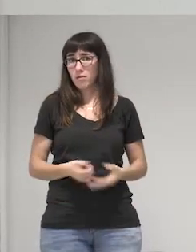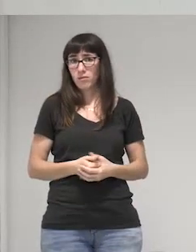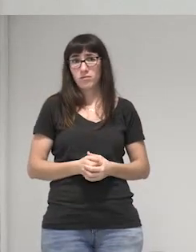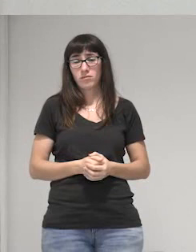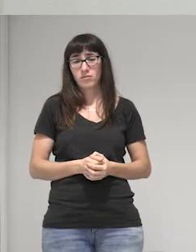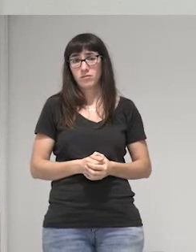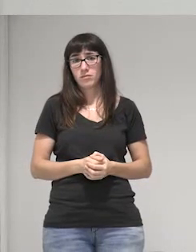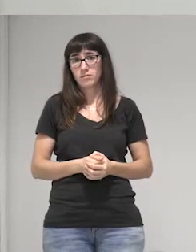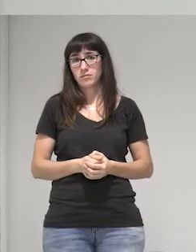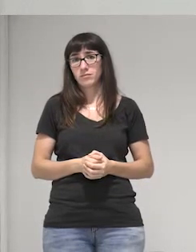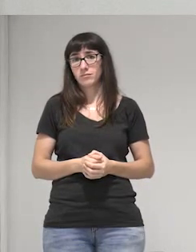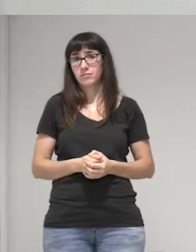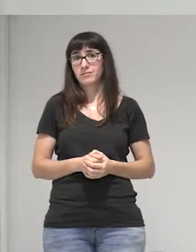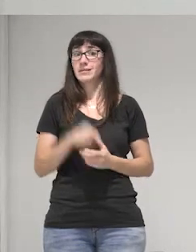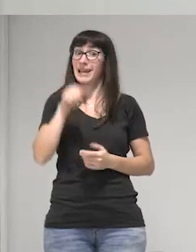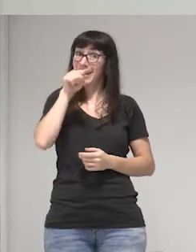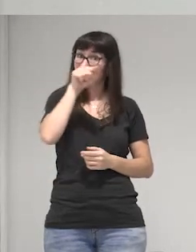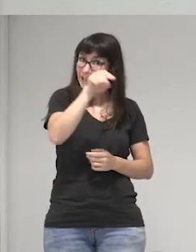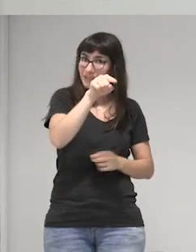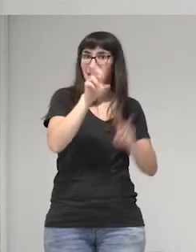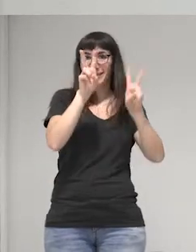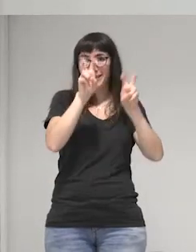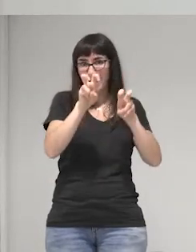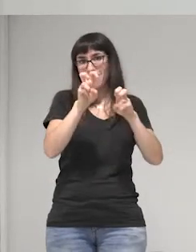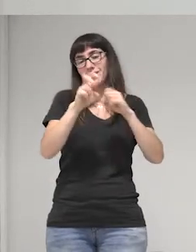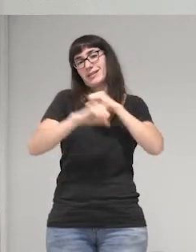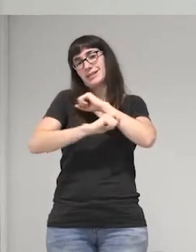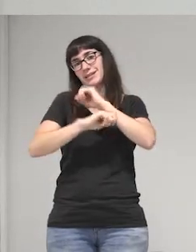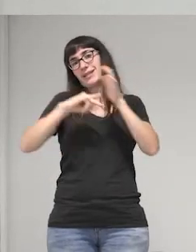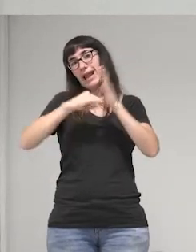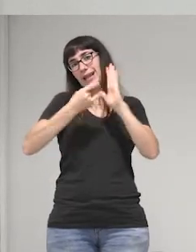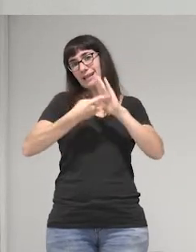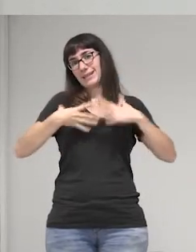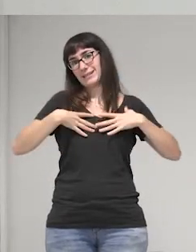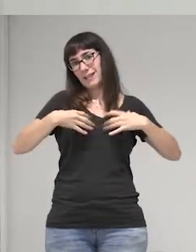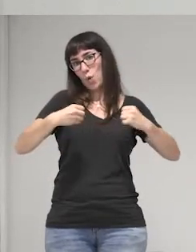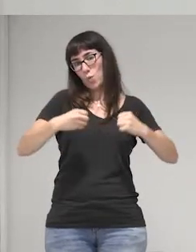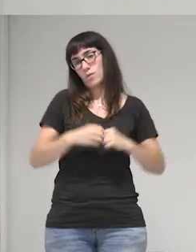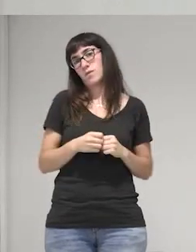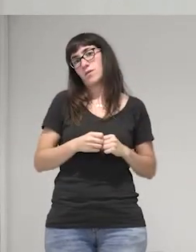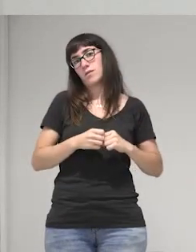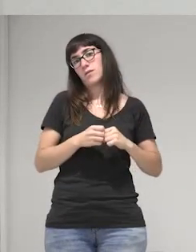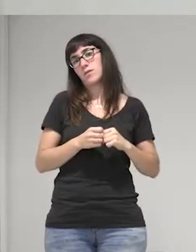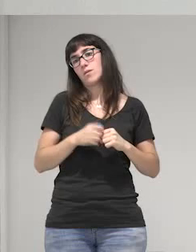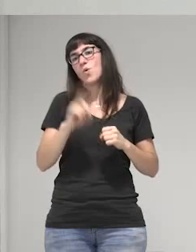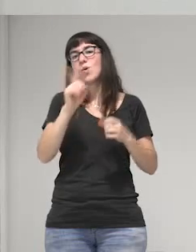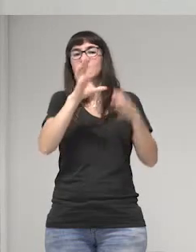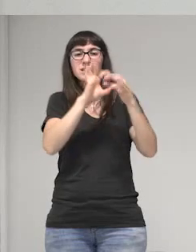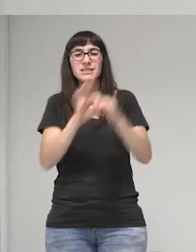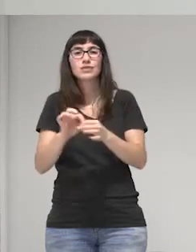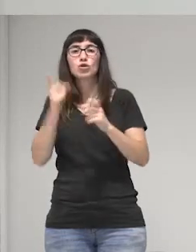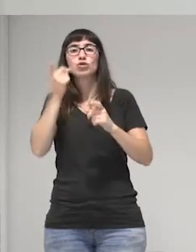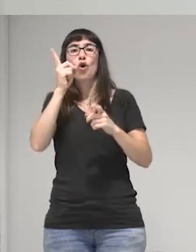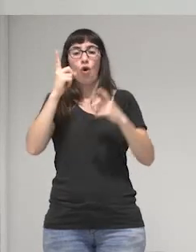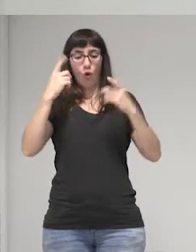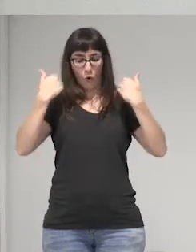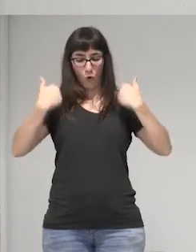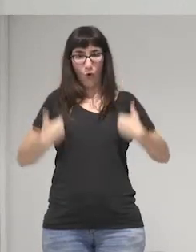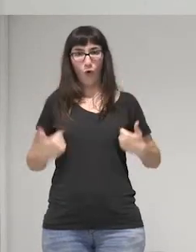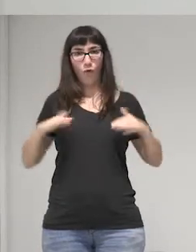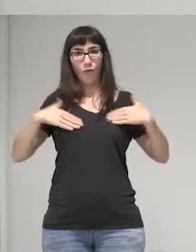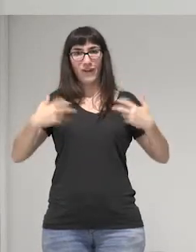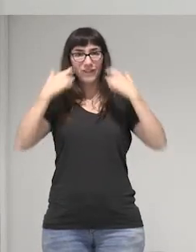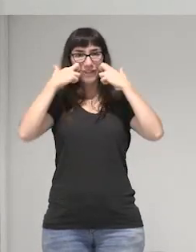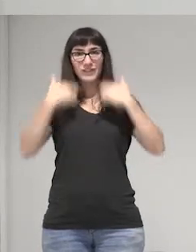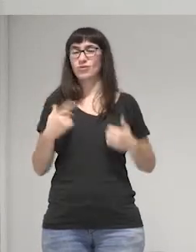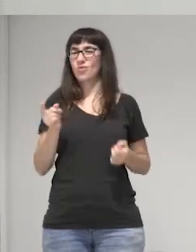de eso se trata la estrategia de salud la estrategia de salud no va vinculada no hay nada nada que ver en estético lo que pasa es que